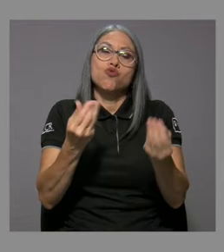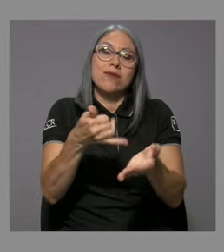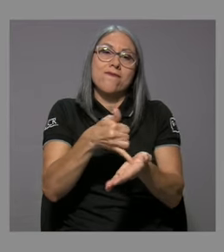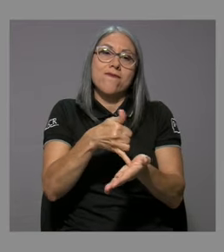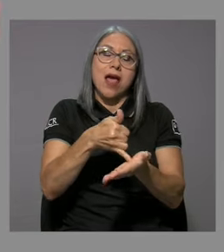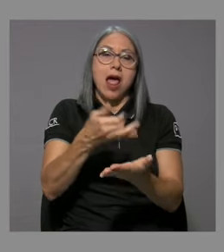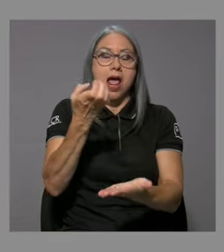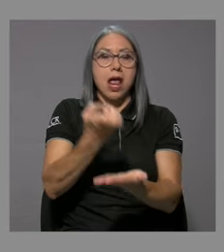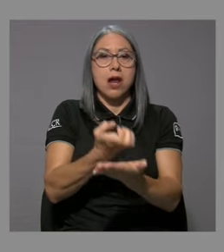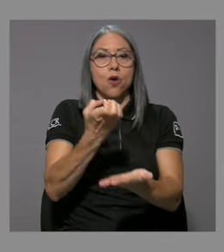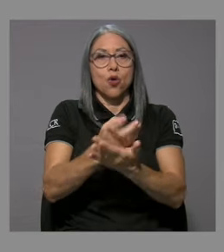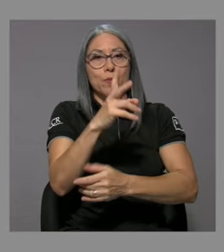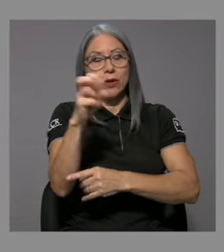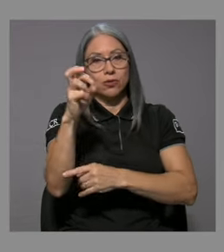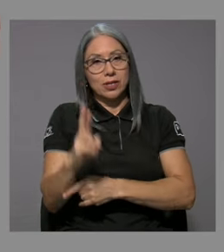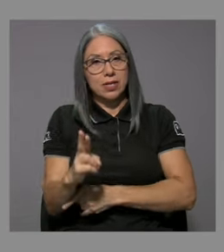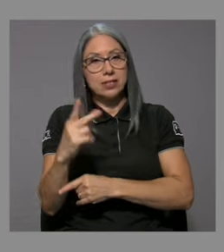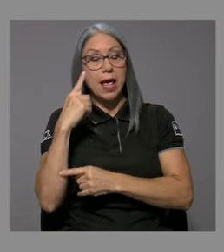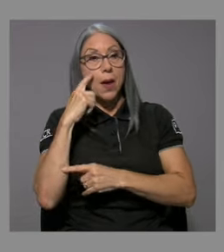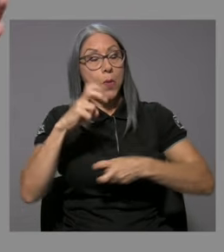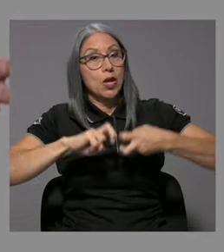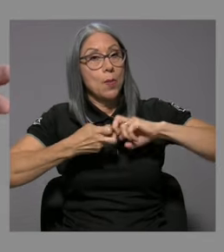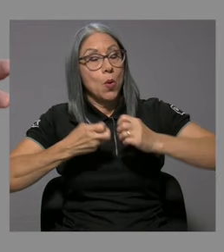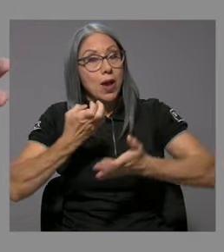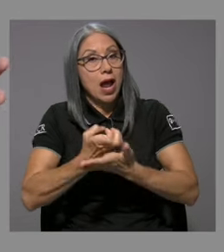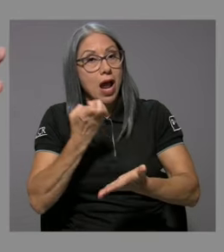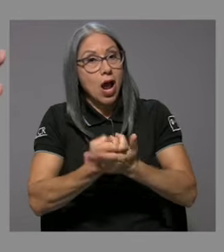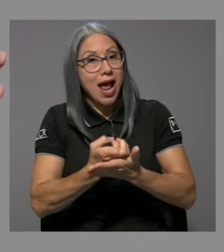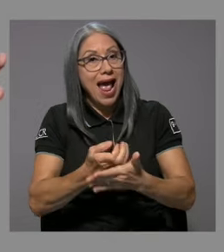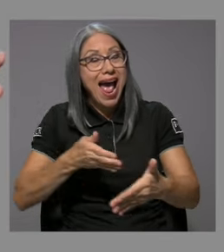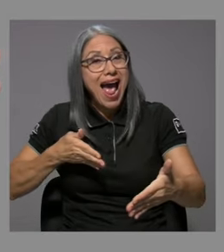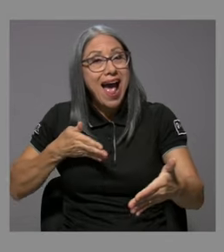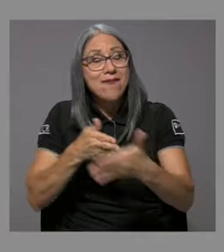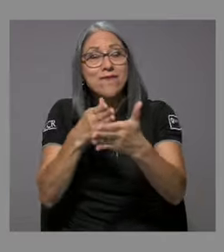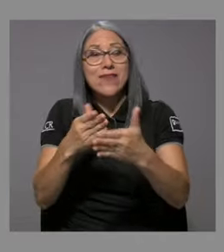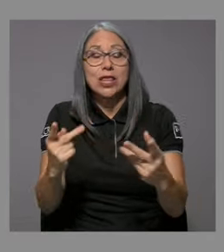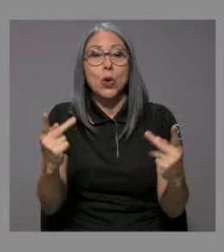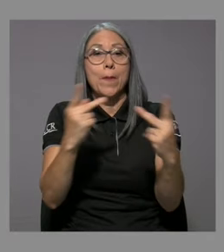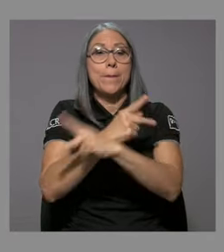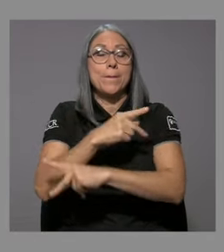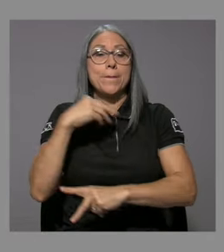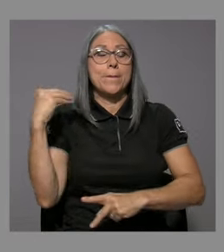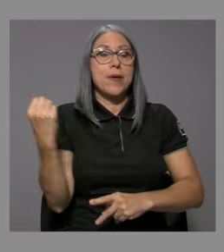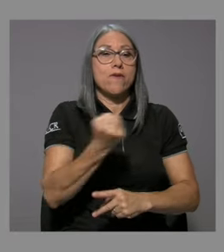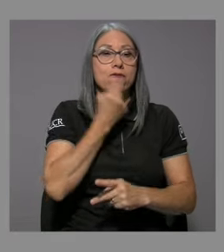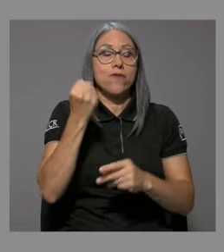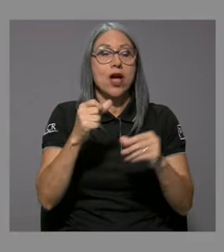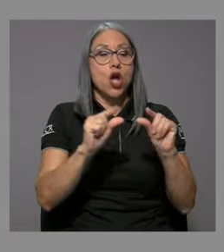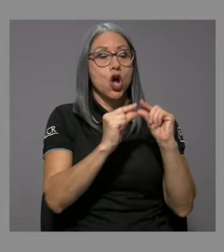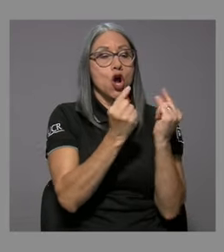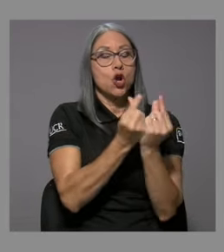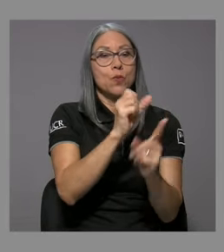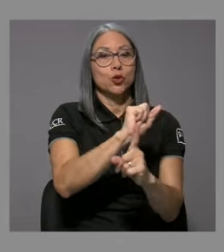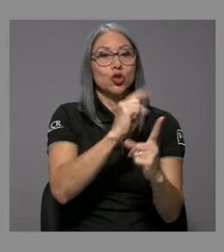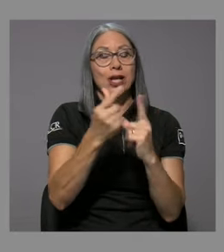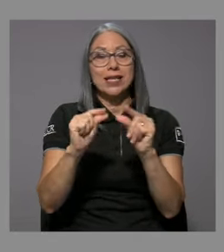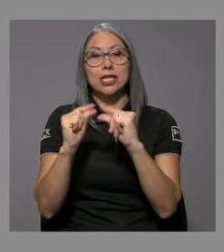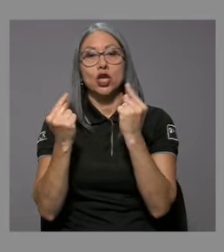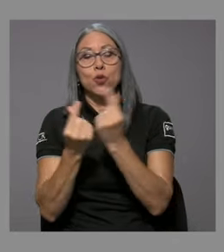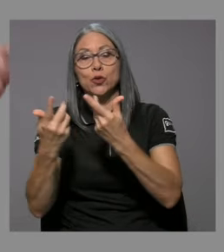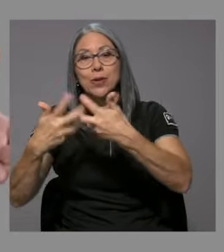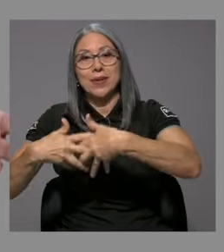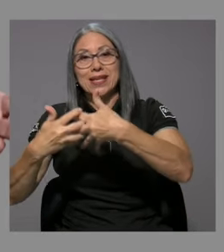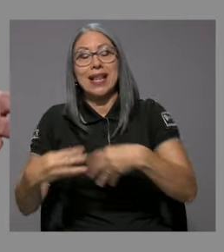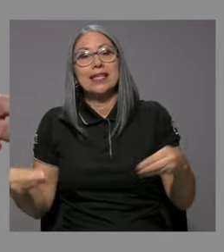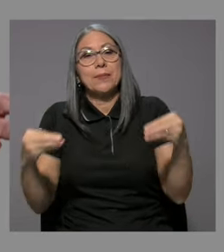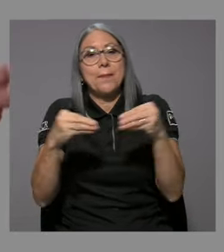esta evidenciaron la enorme fragilidad de la economía costarricense, ya que la crisis afectó de manera más profunda